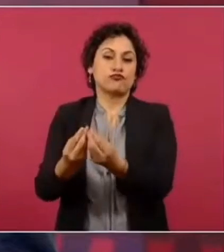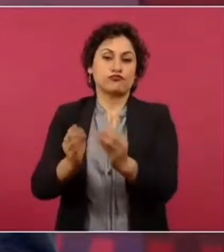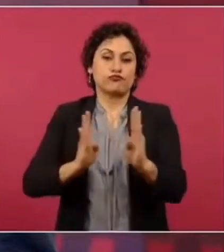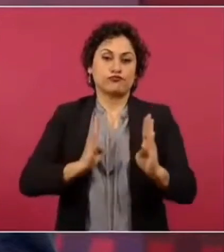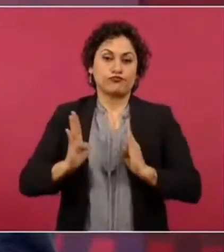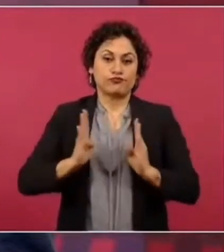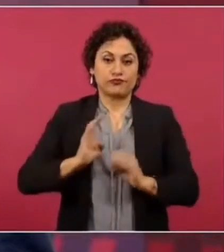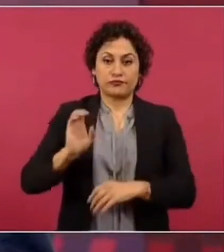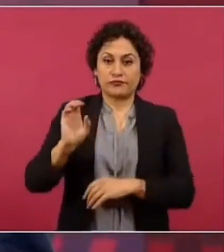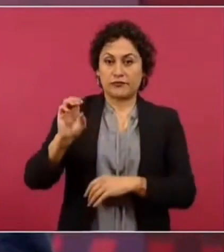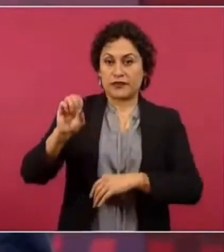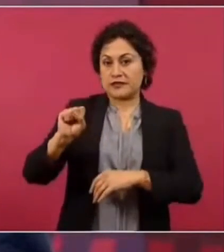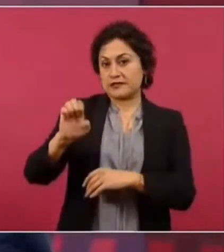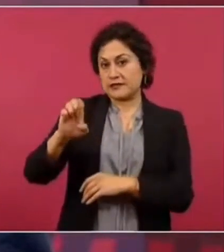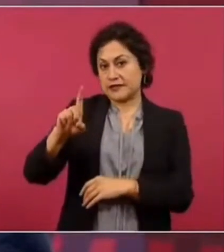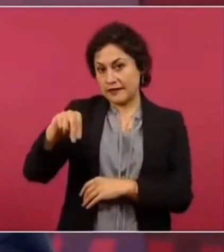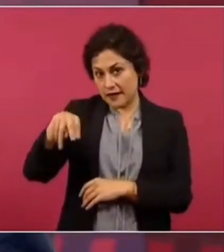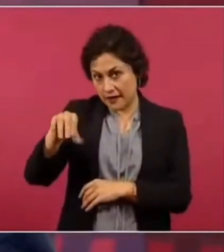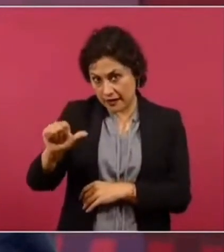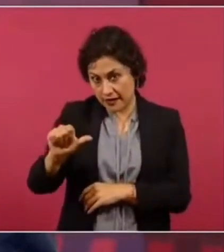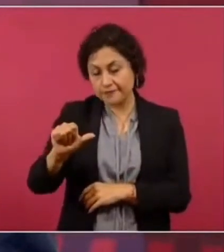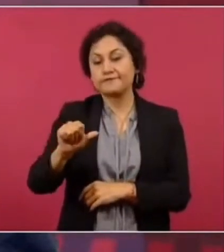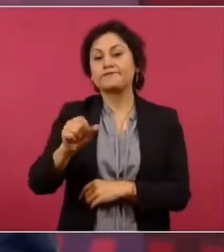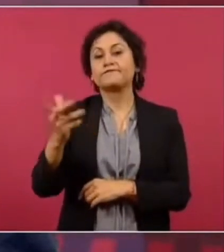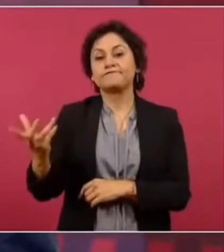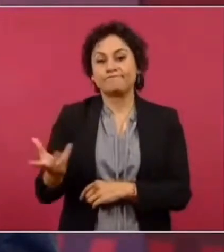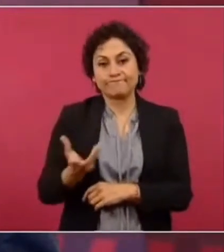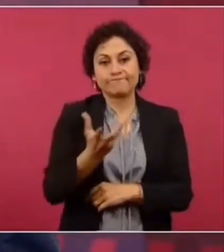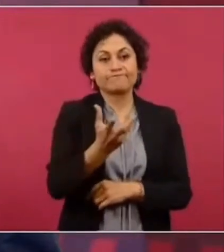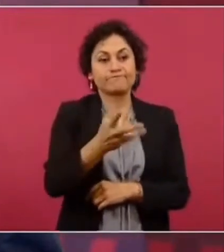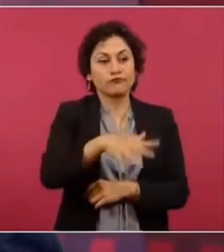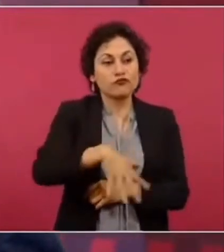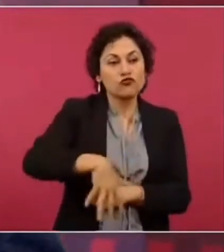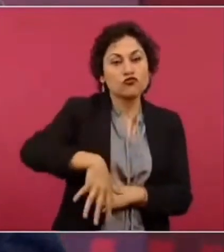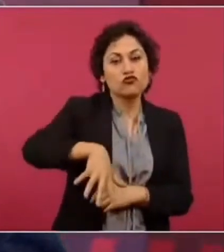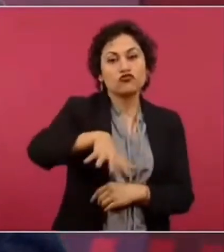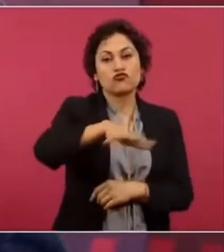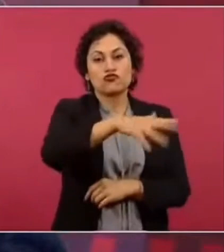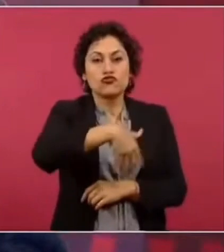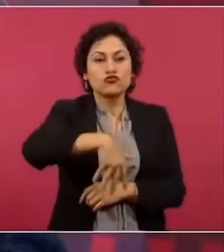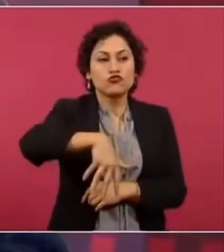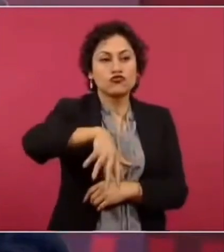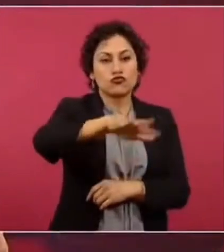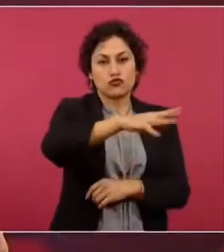Se inició la búsqueda. Nos mandaron a decir